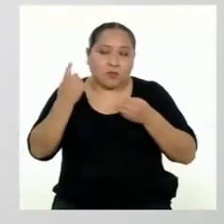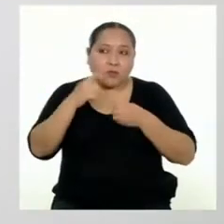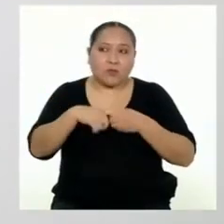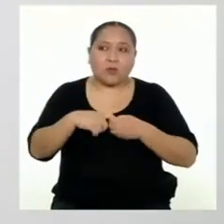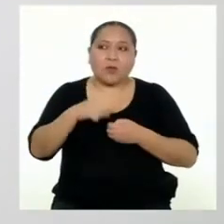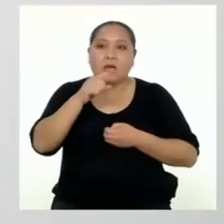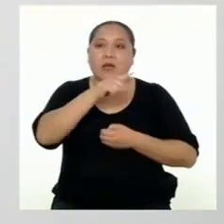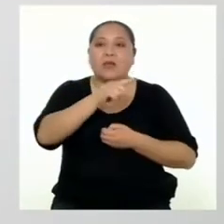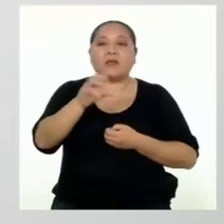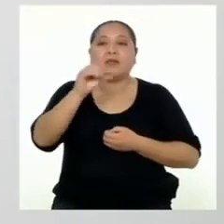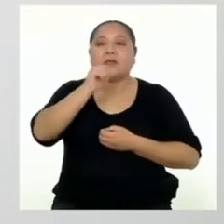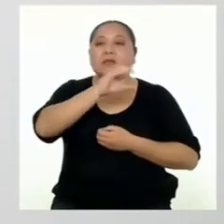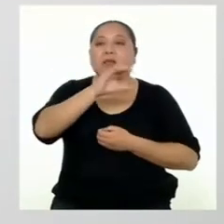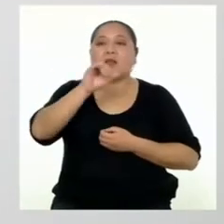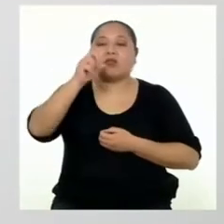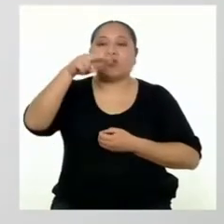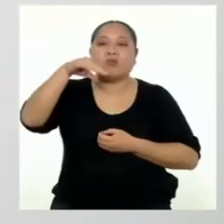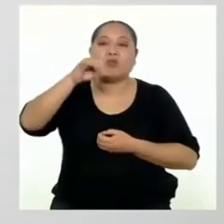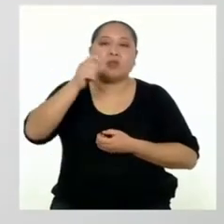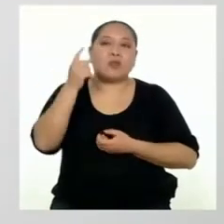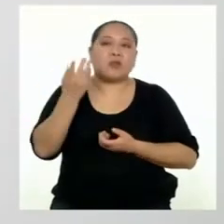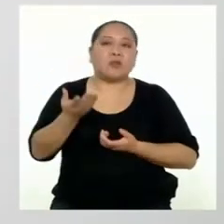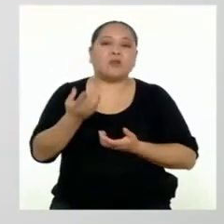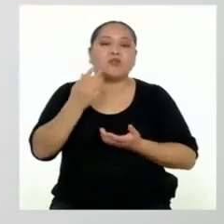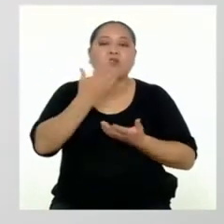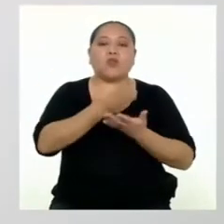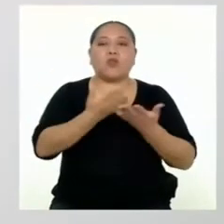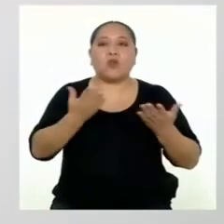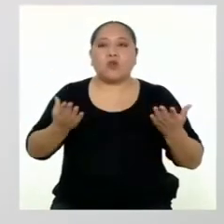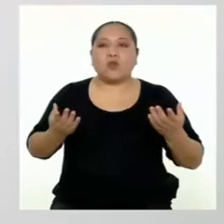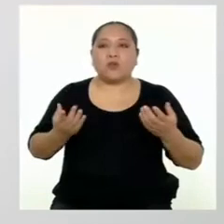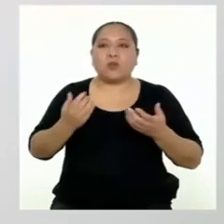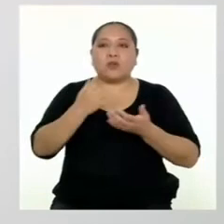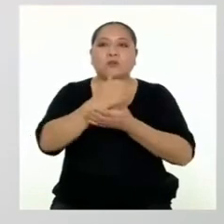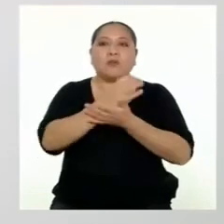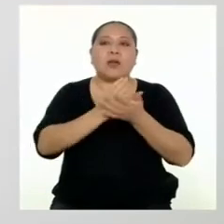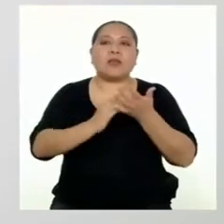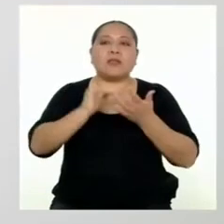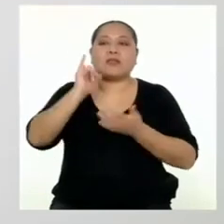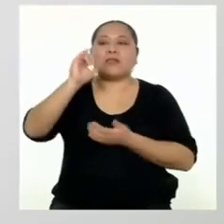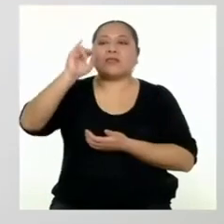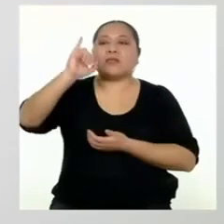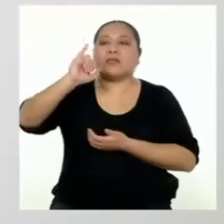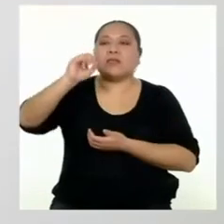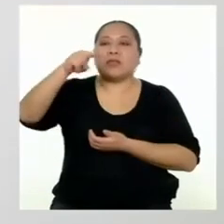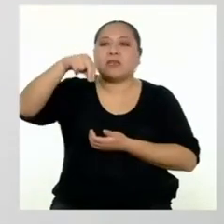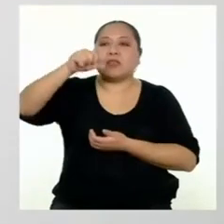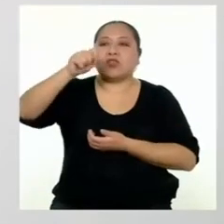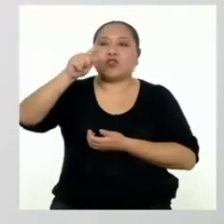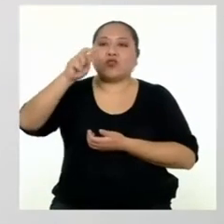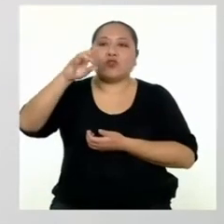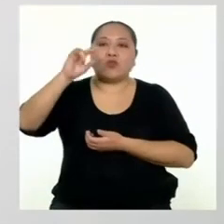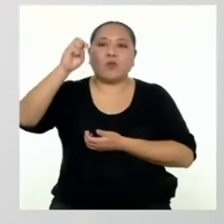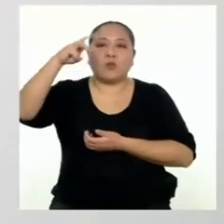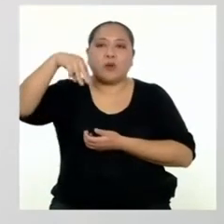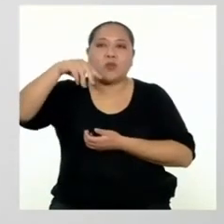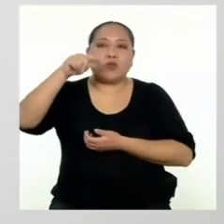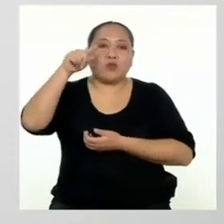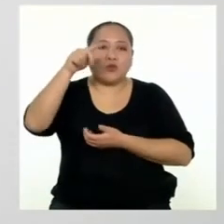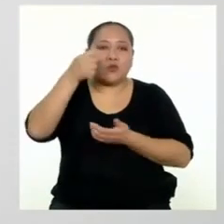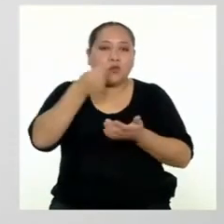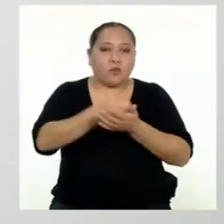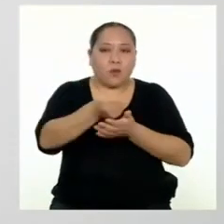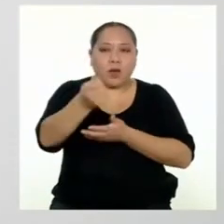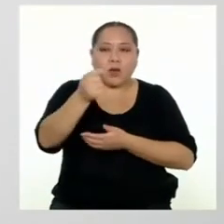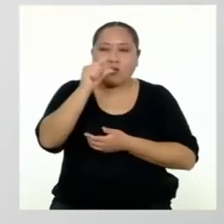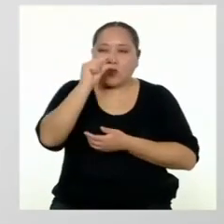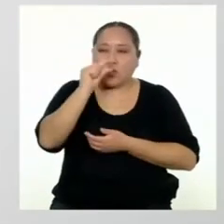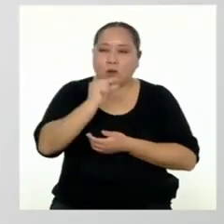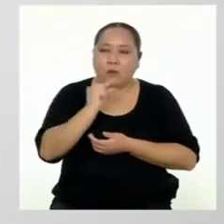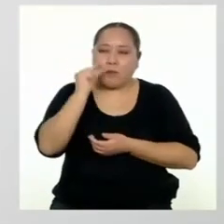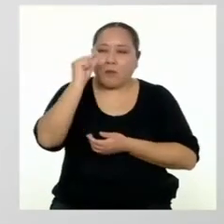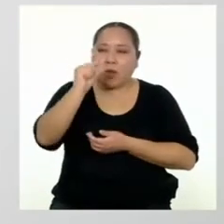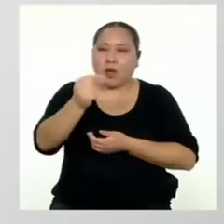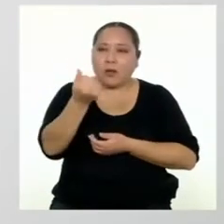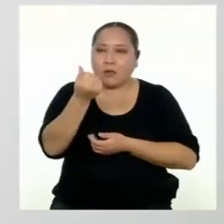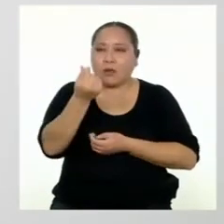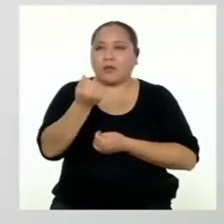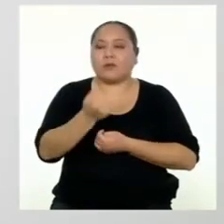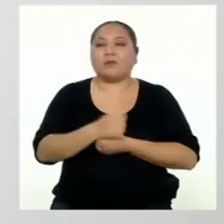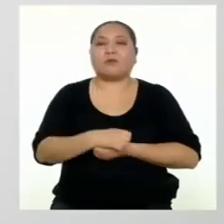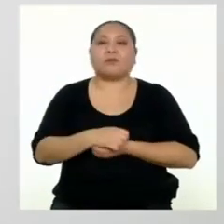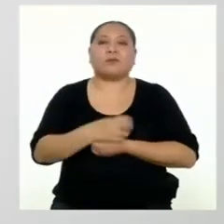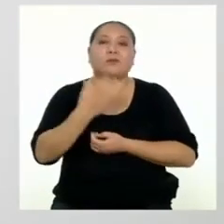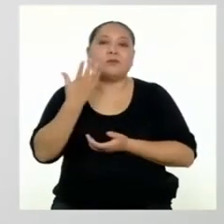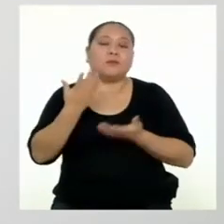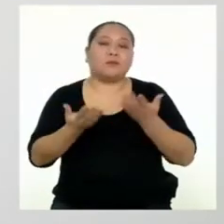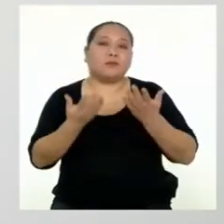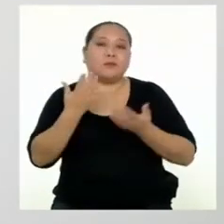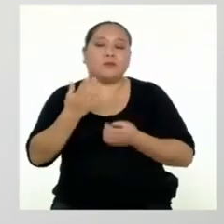Estas acciones vendrían a ser instrumentos financieros por los cuales pagaste cierta cantidad de dinero.